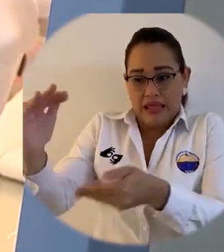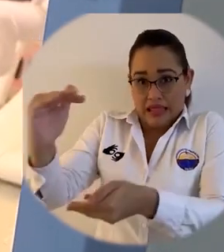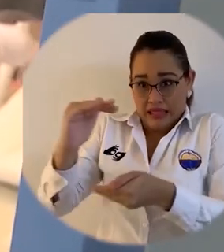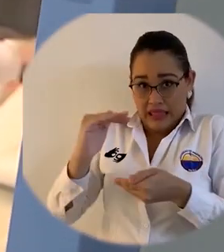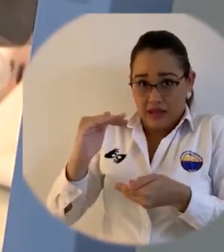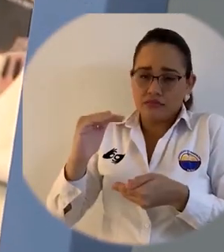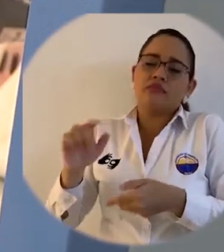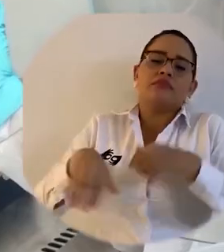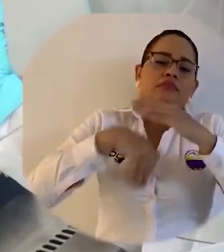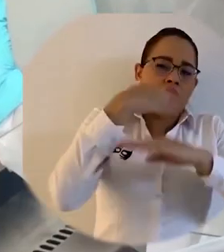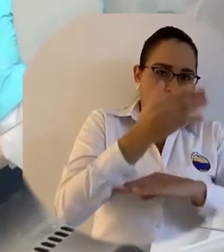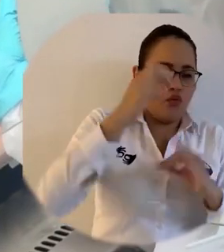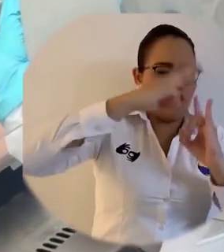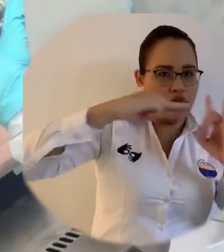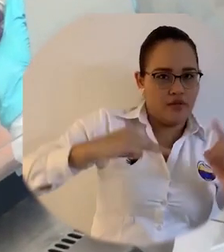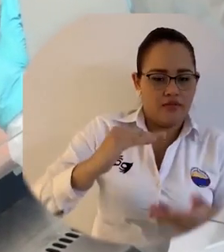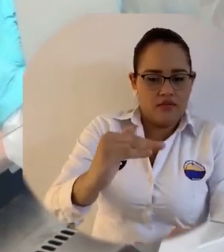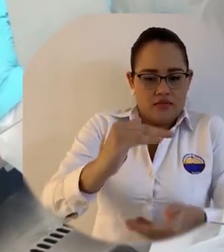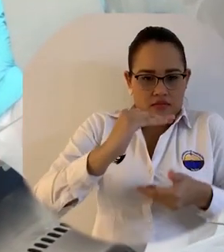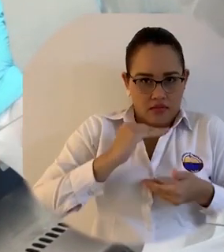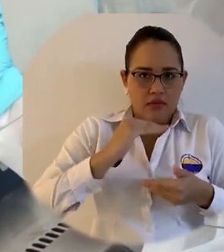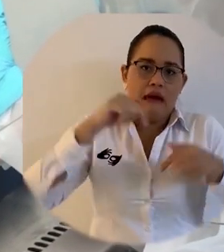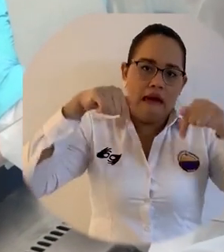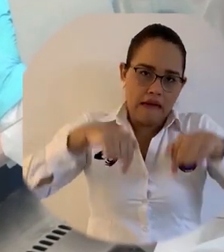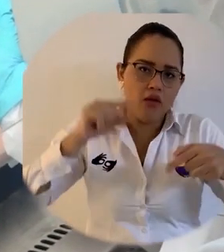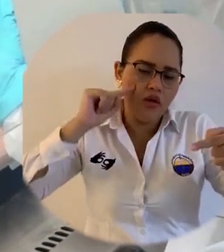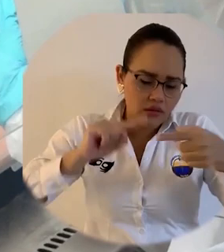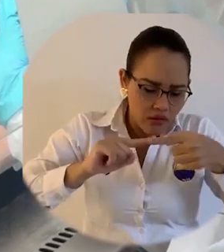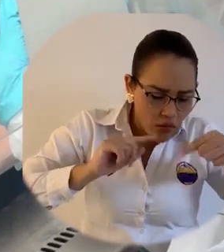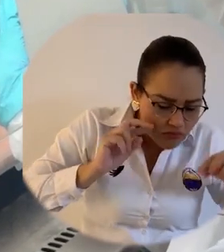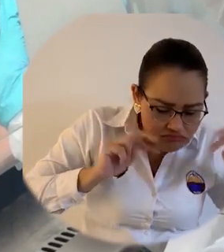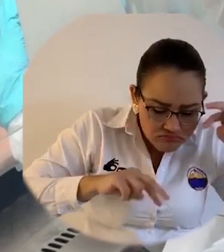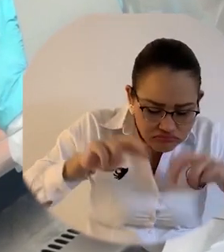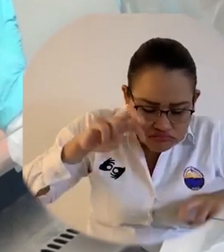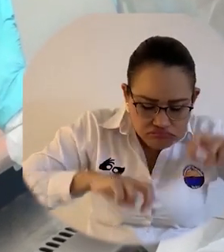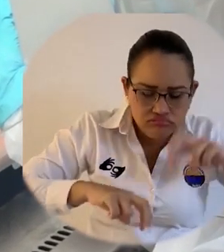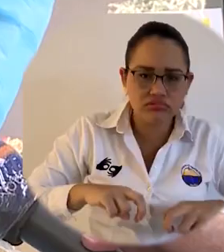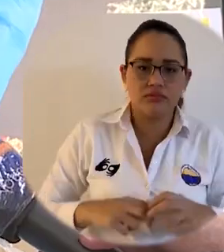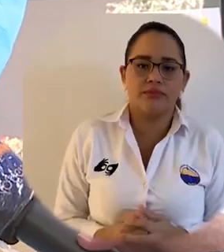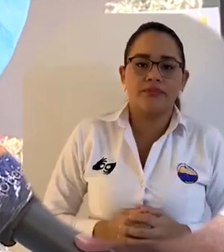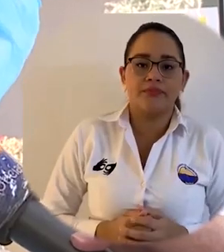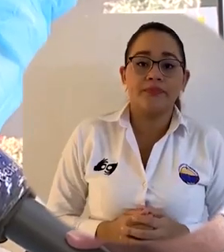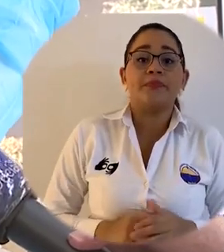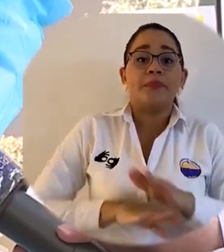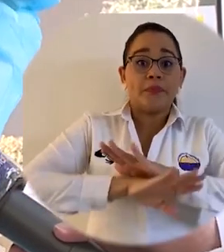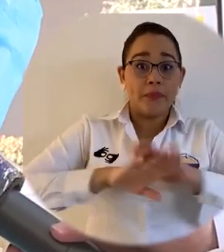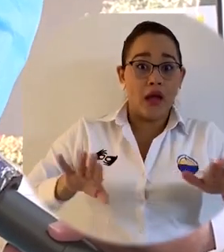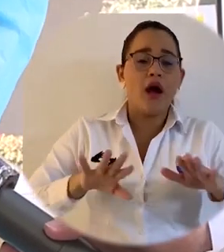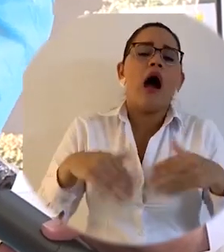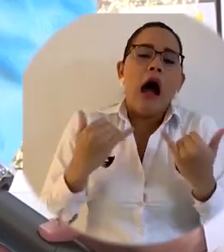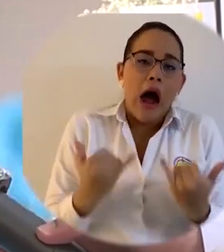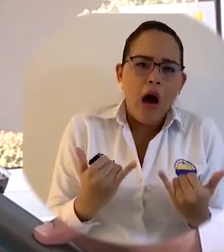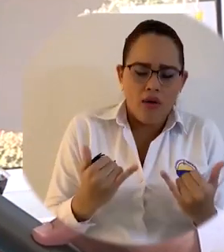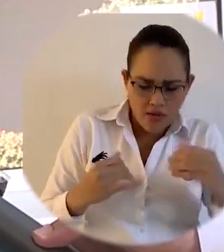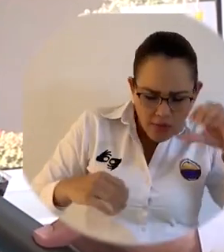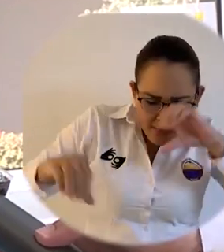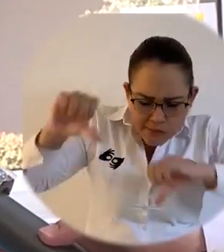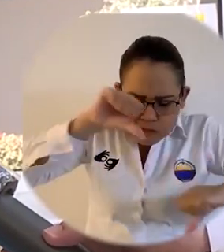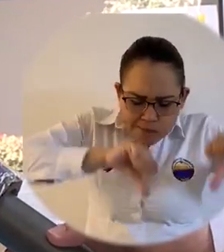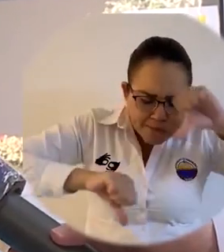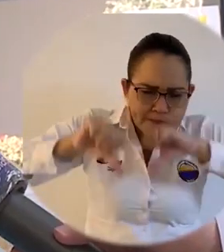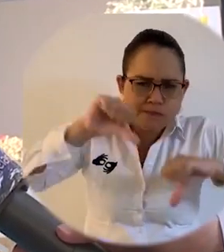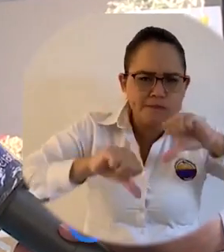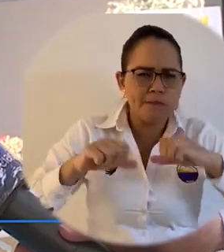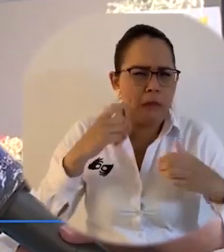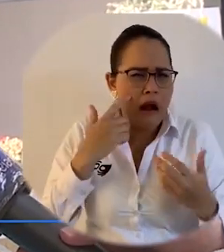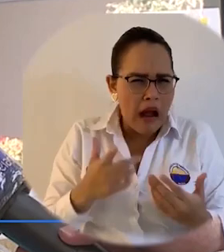acuerdo a todos los requisitos para el transporte de muestras con material potencialmente peligroso. En el área PCR vamos a realizar la mezcla de los